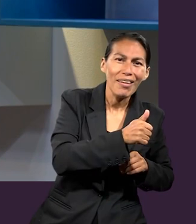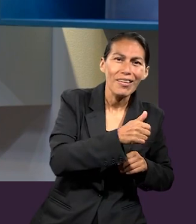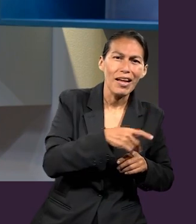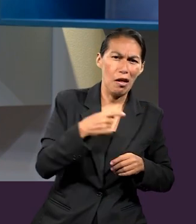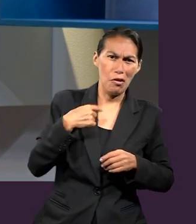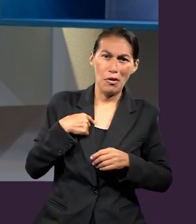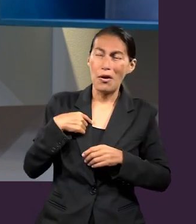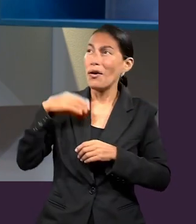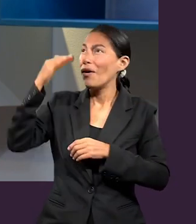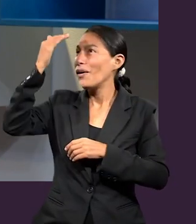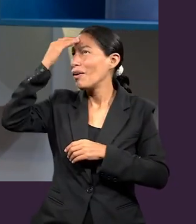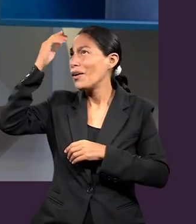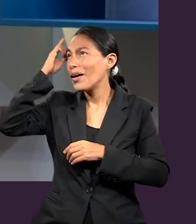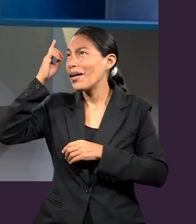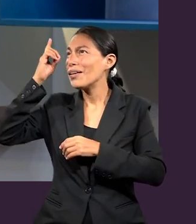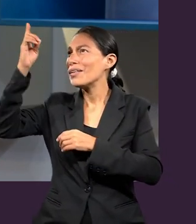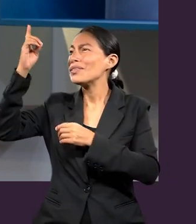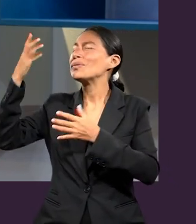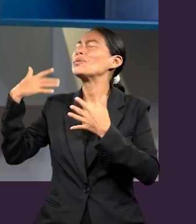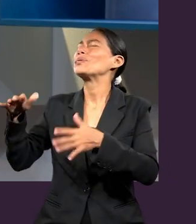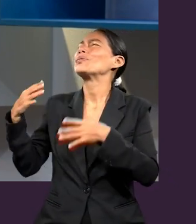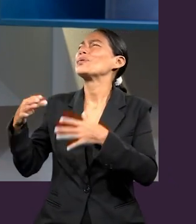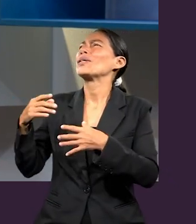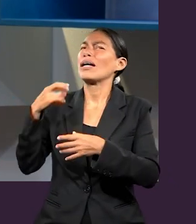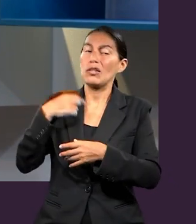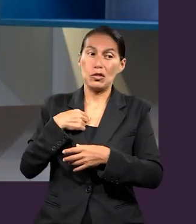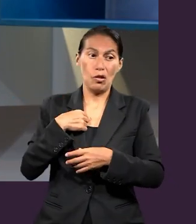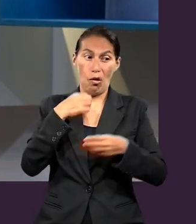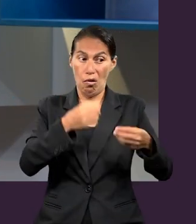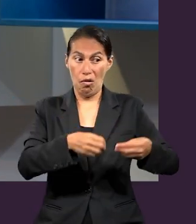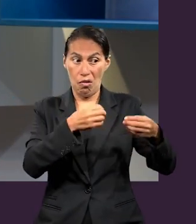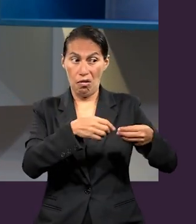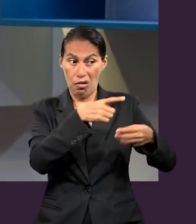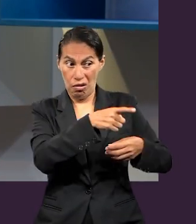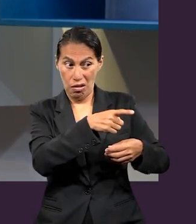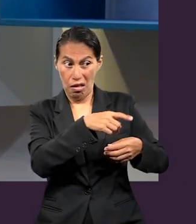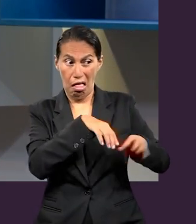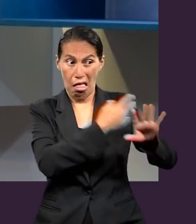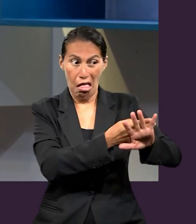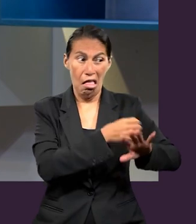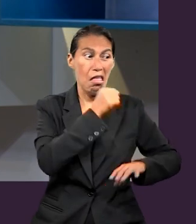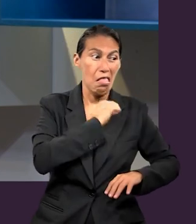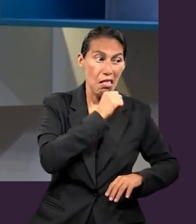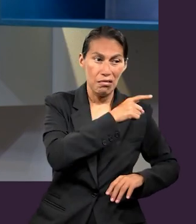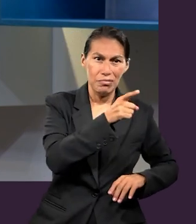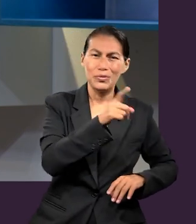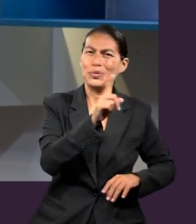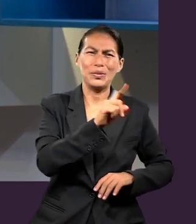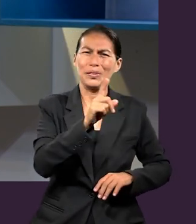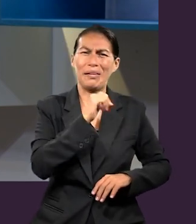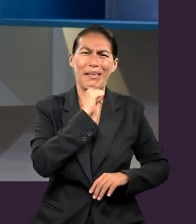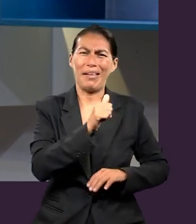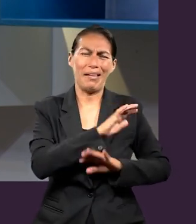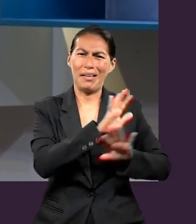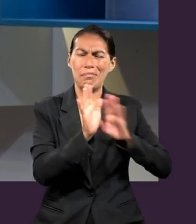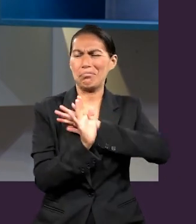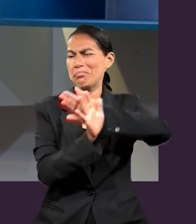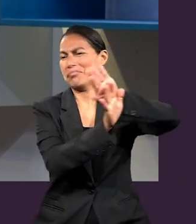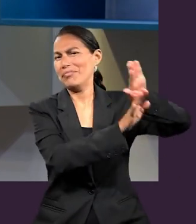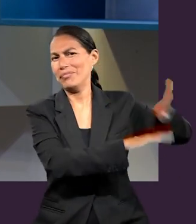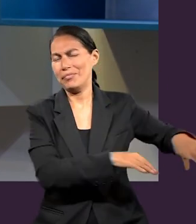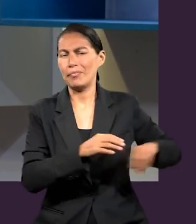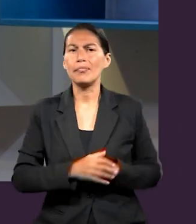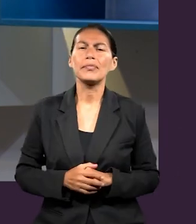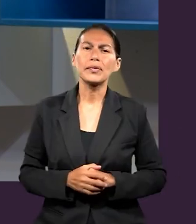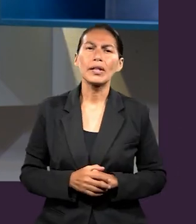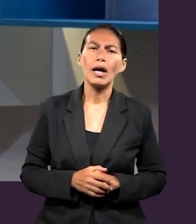pues más conocemos nuestras habilidades y menos tendríamos el valor moral de juzgar a otros. Aquí hay una línea que está en la lección,